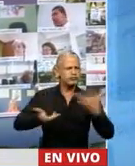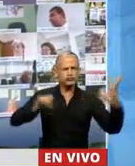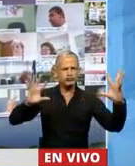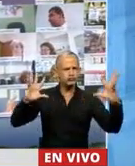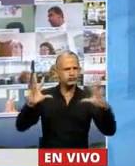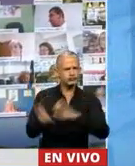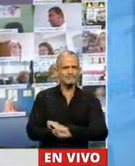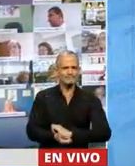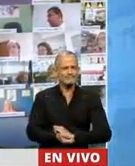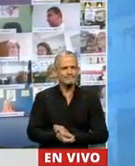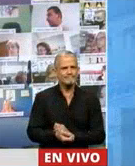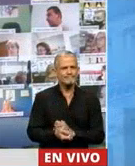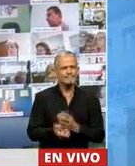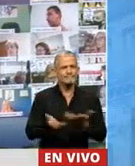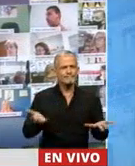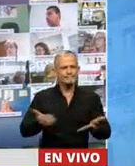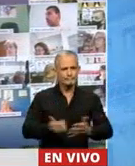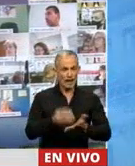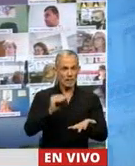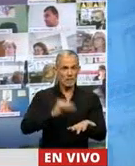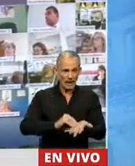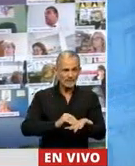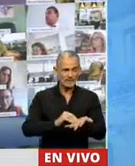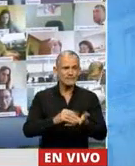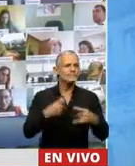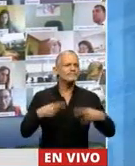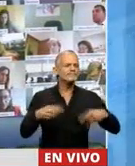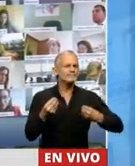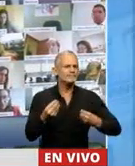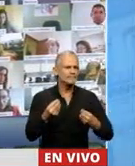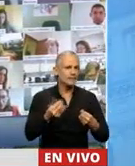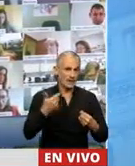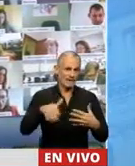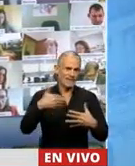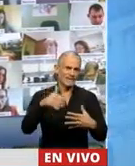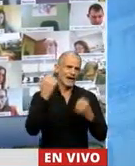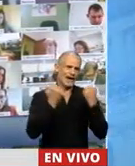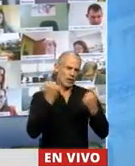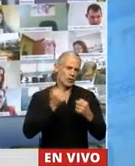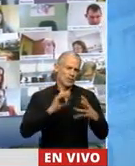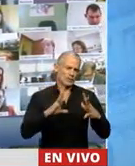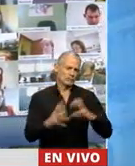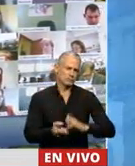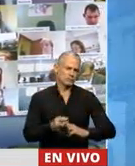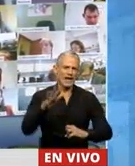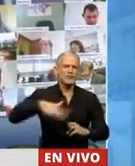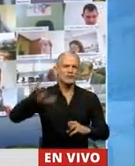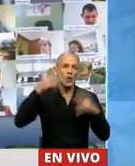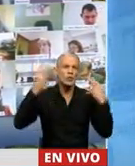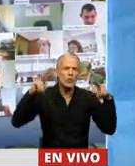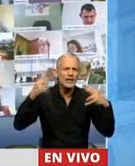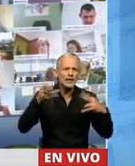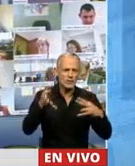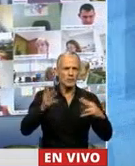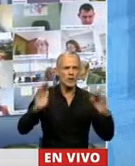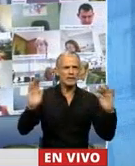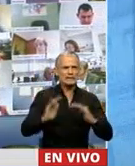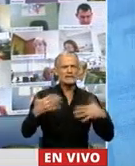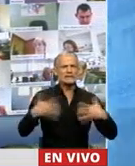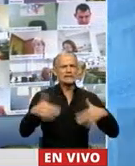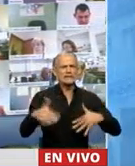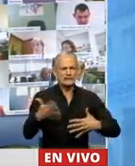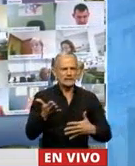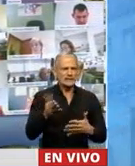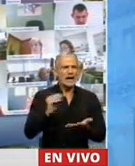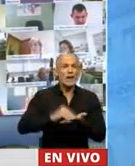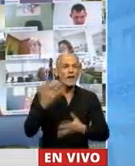Además de la situación propia que va a acarrear la economía en una zona turística, con lo que más se